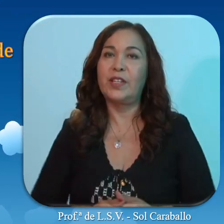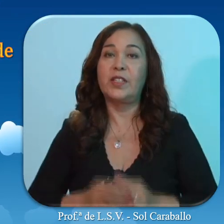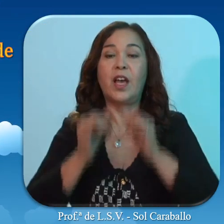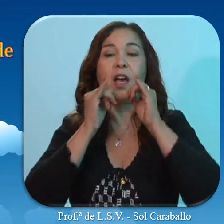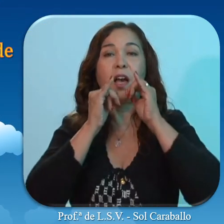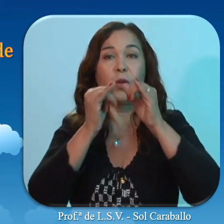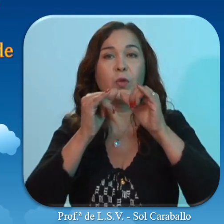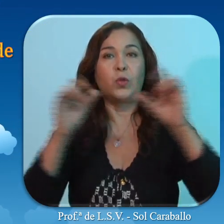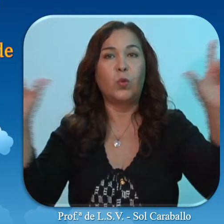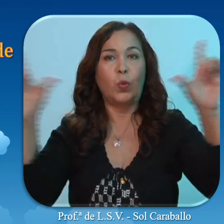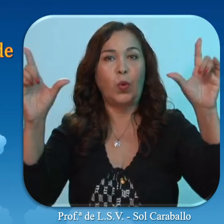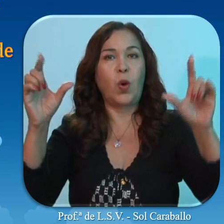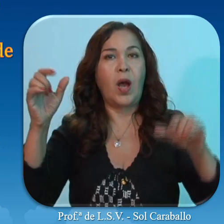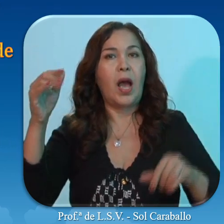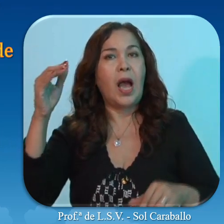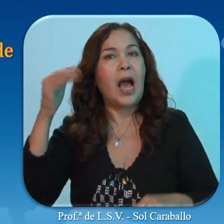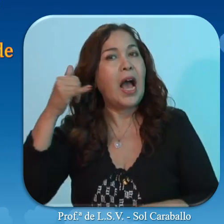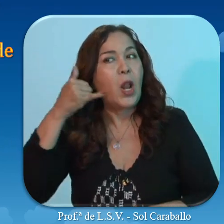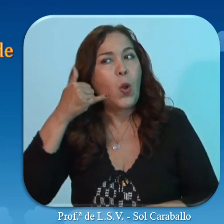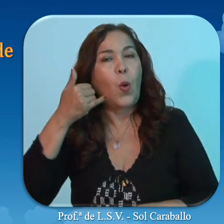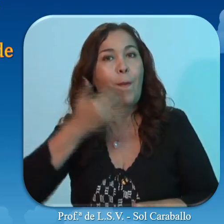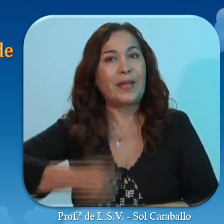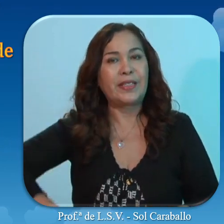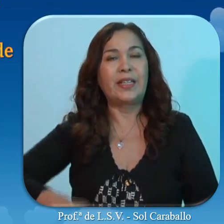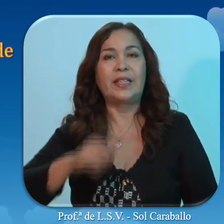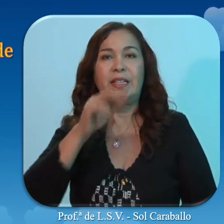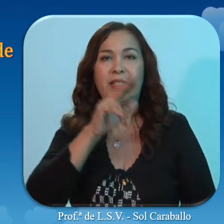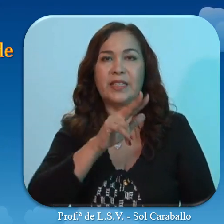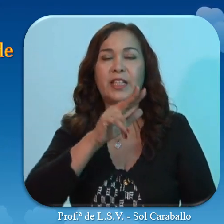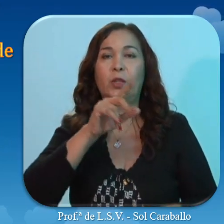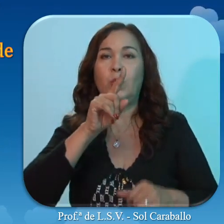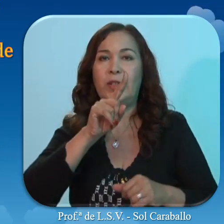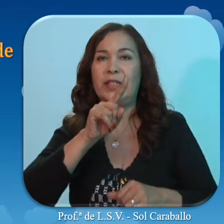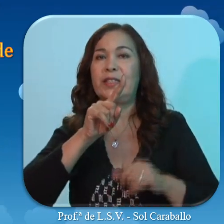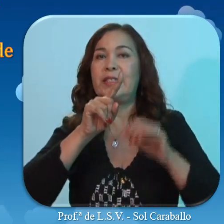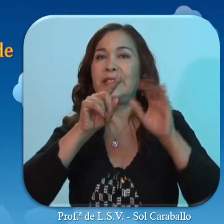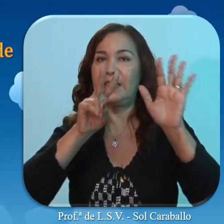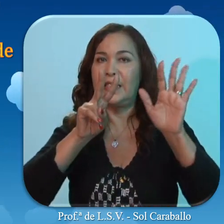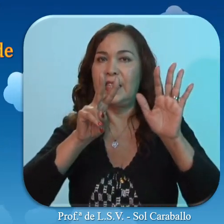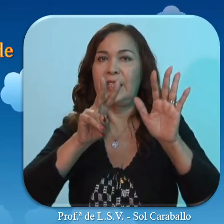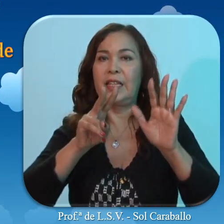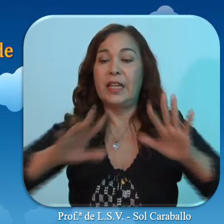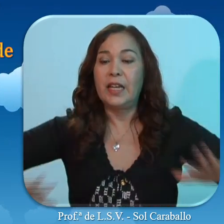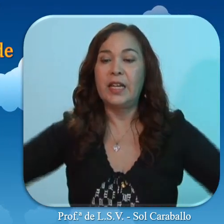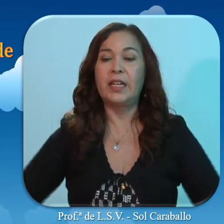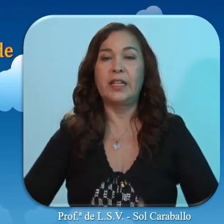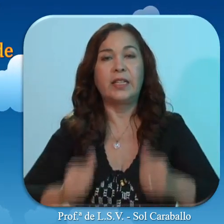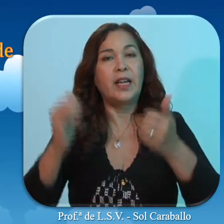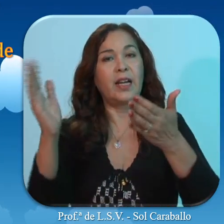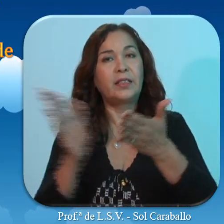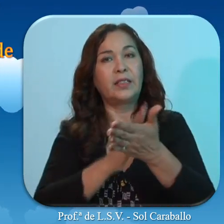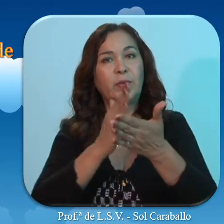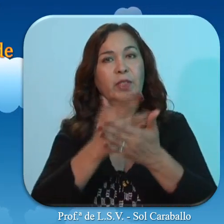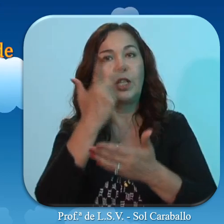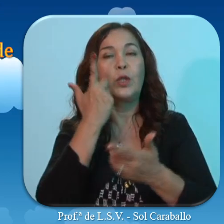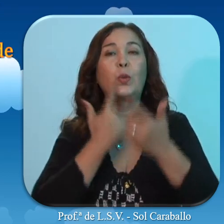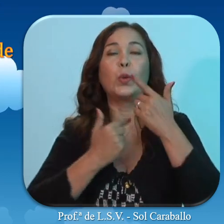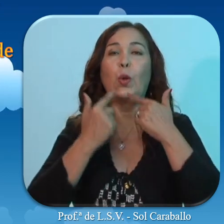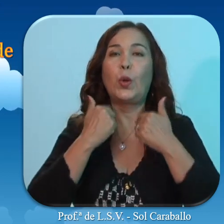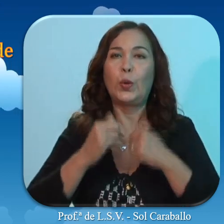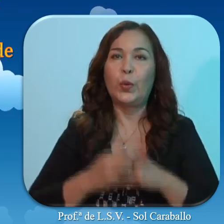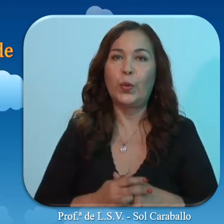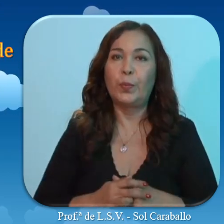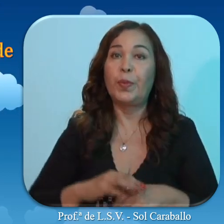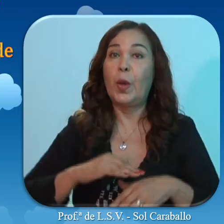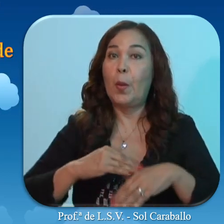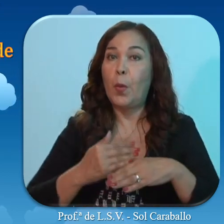anunció en el programa Aló Presidente número 317 el rescate de la revista Tricolor,